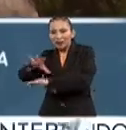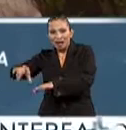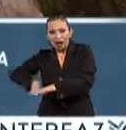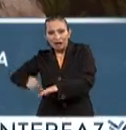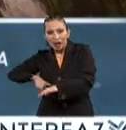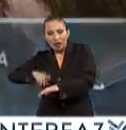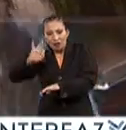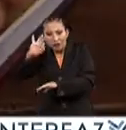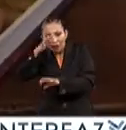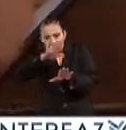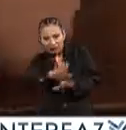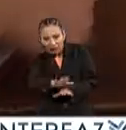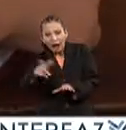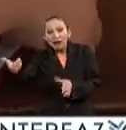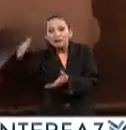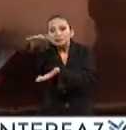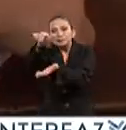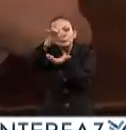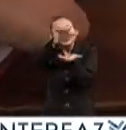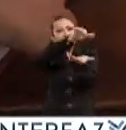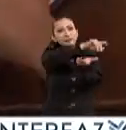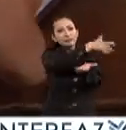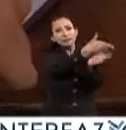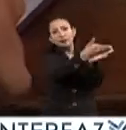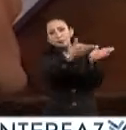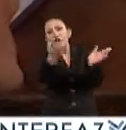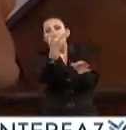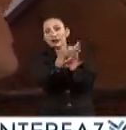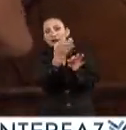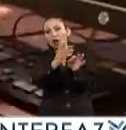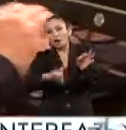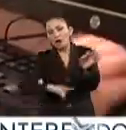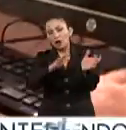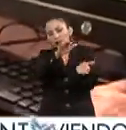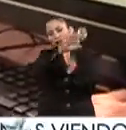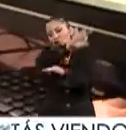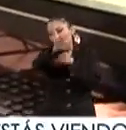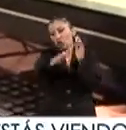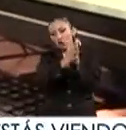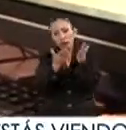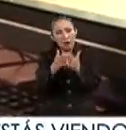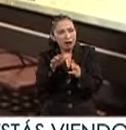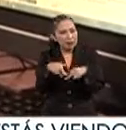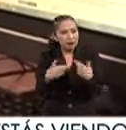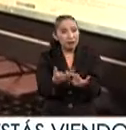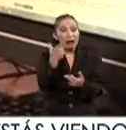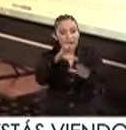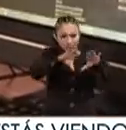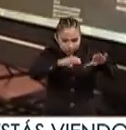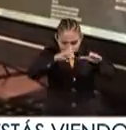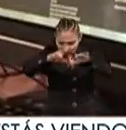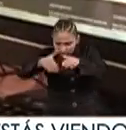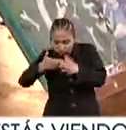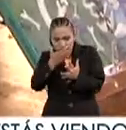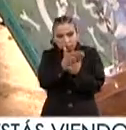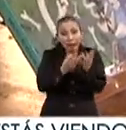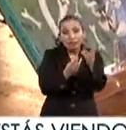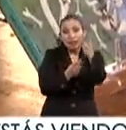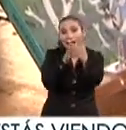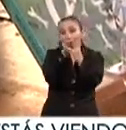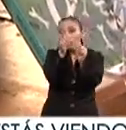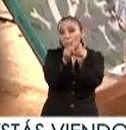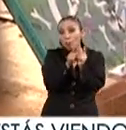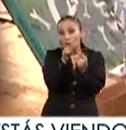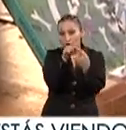administración pública recolectadas durante la actual administración. La clasificación de las obras se divide en tres